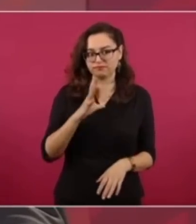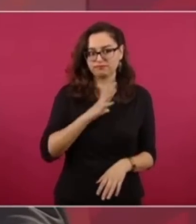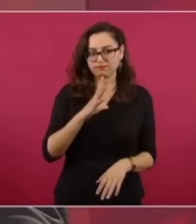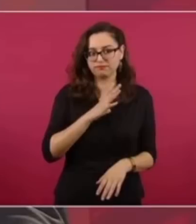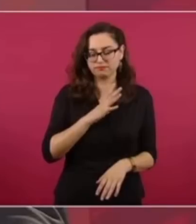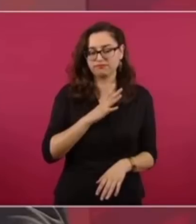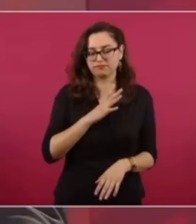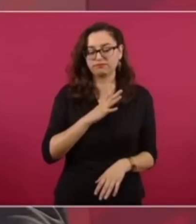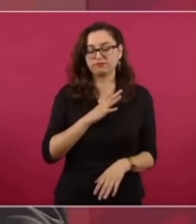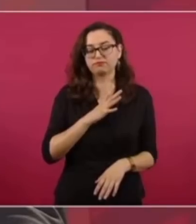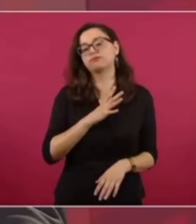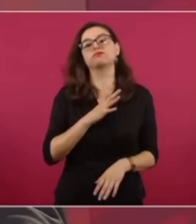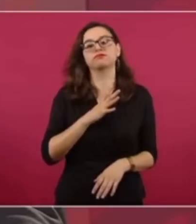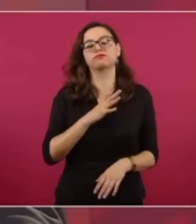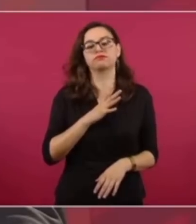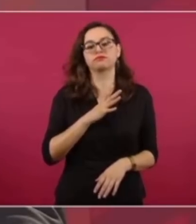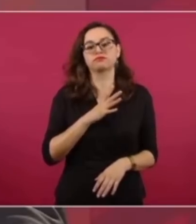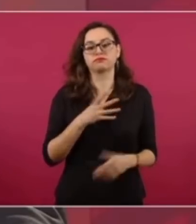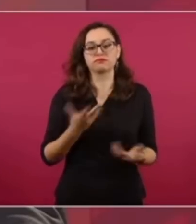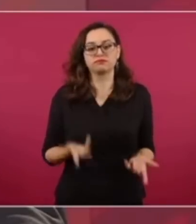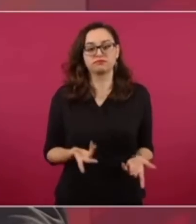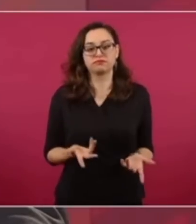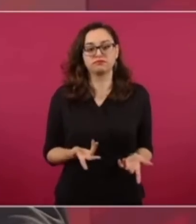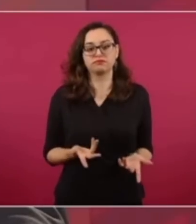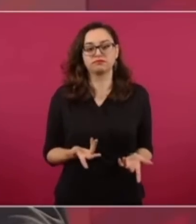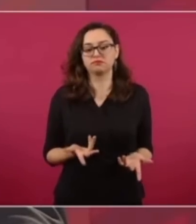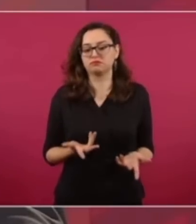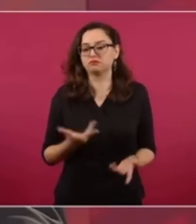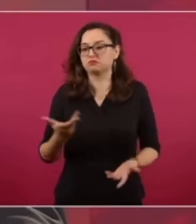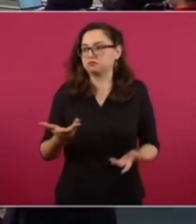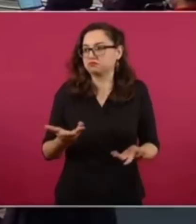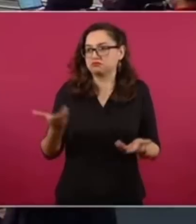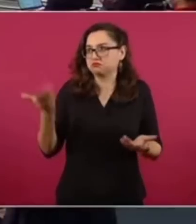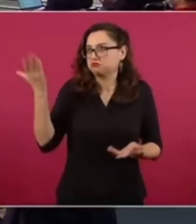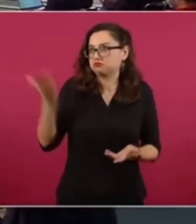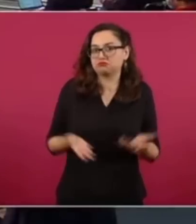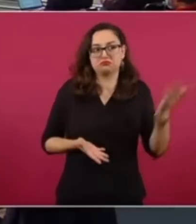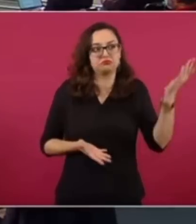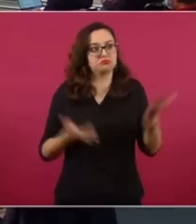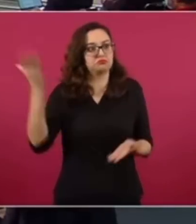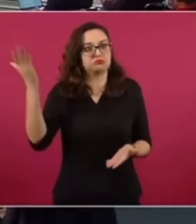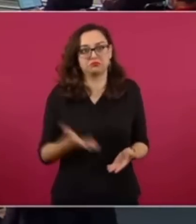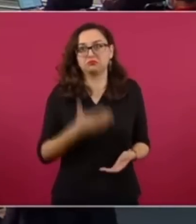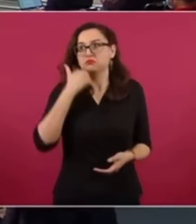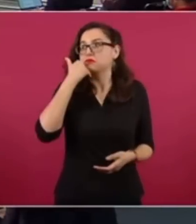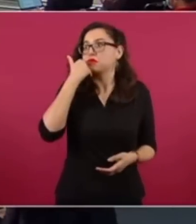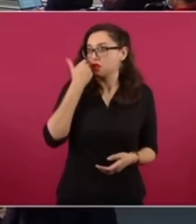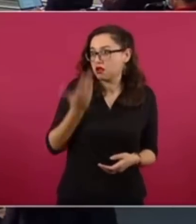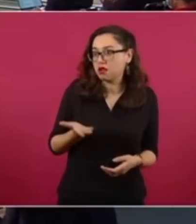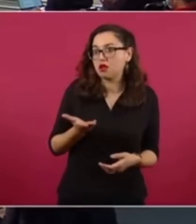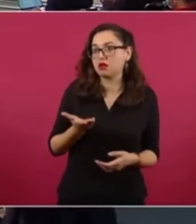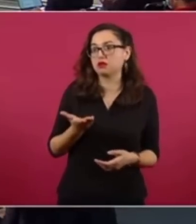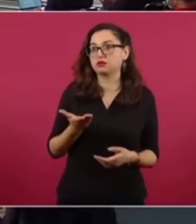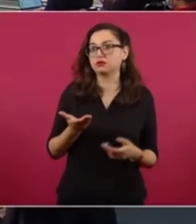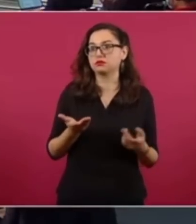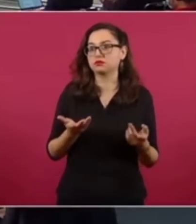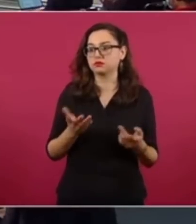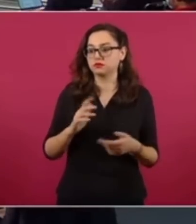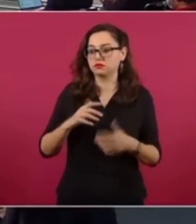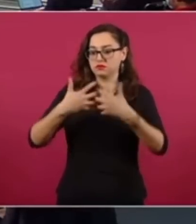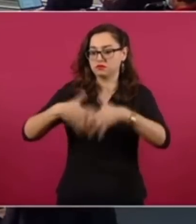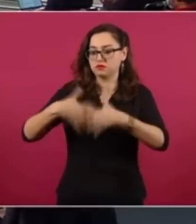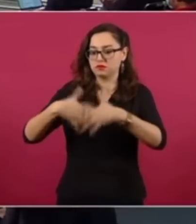a disposición de la industria automotriz que esté